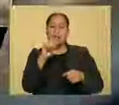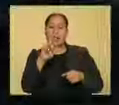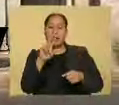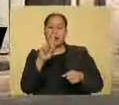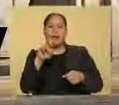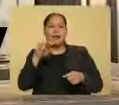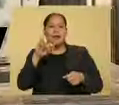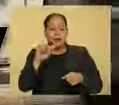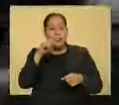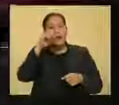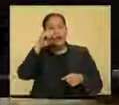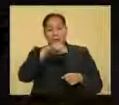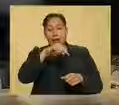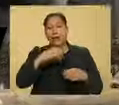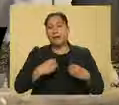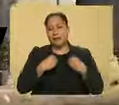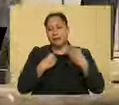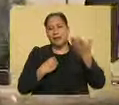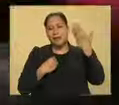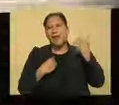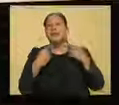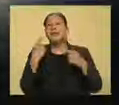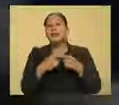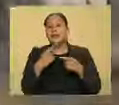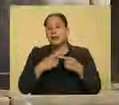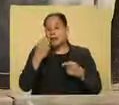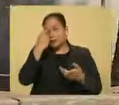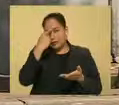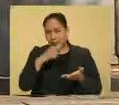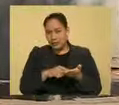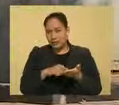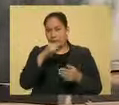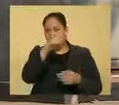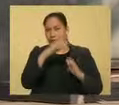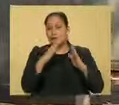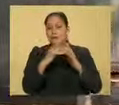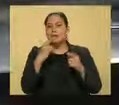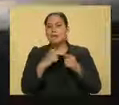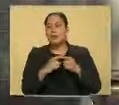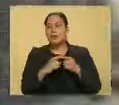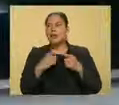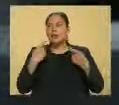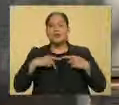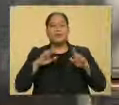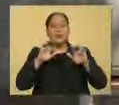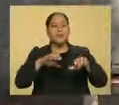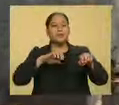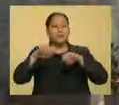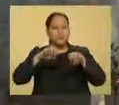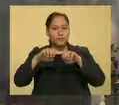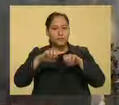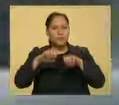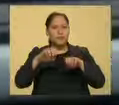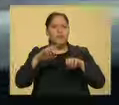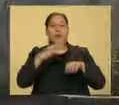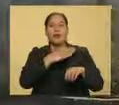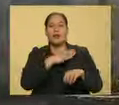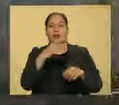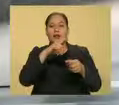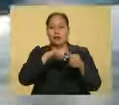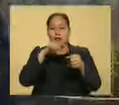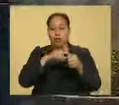vivían, ¿quién cree que usted vivían? Los empleados del Buen Tono,